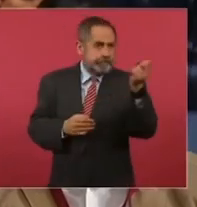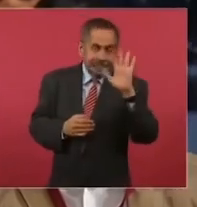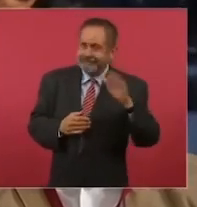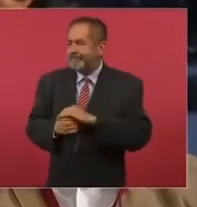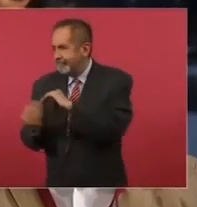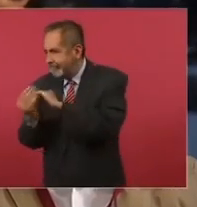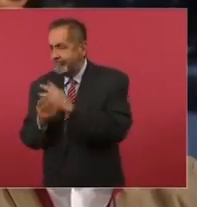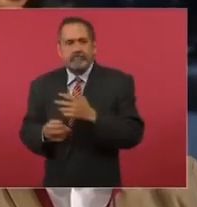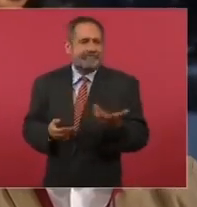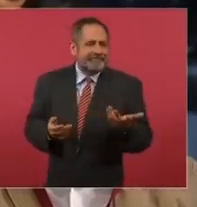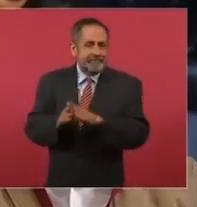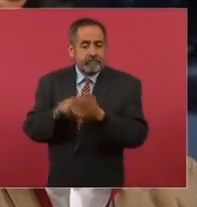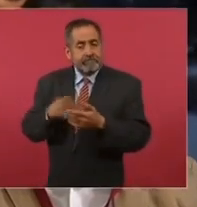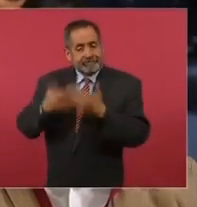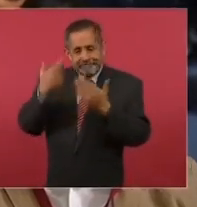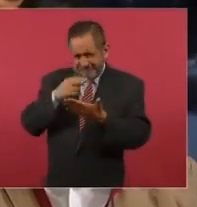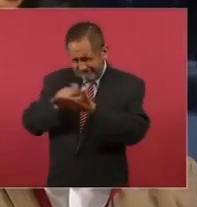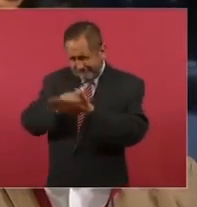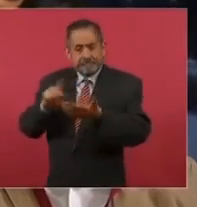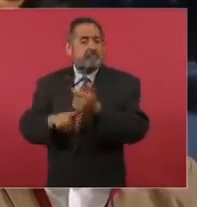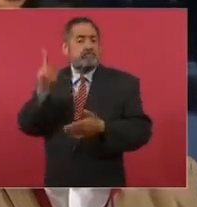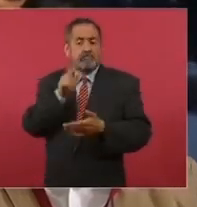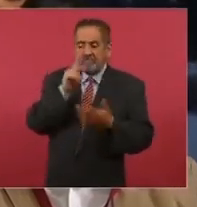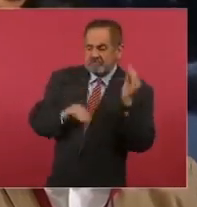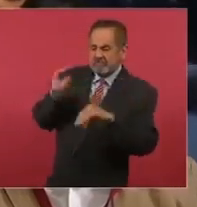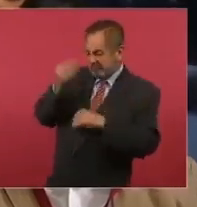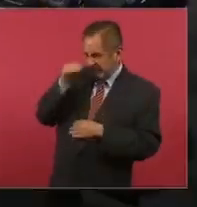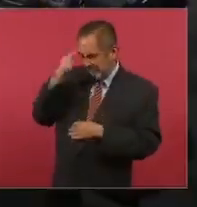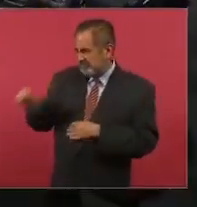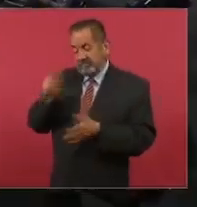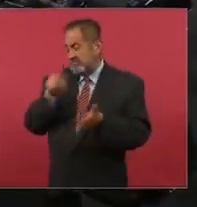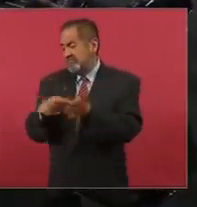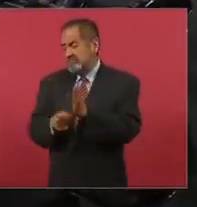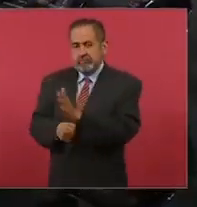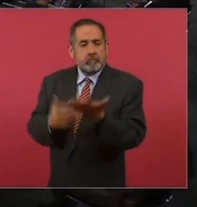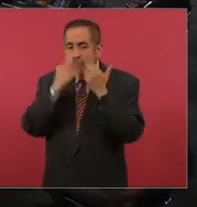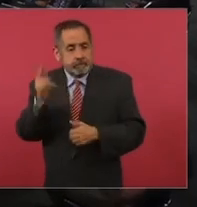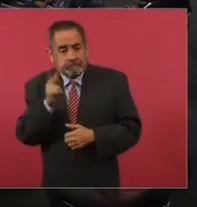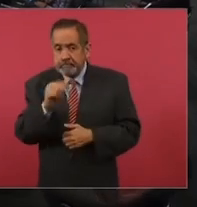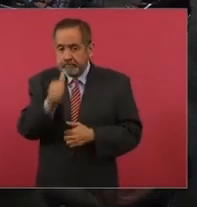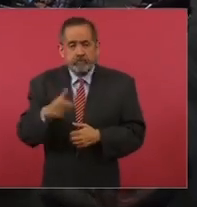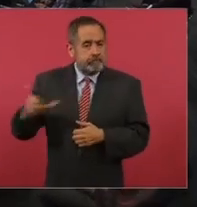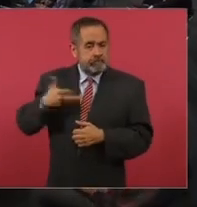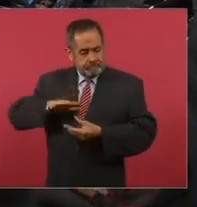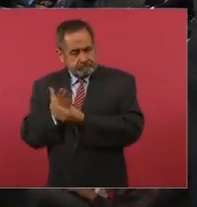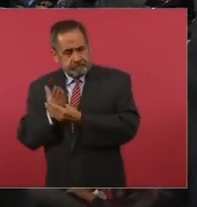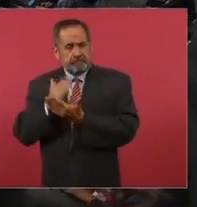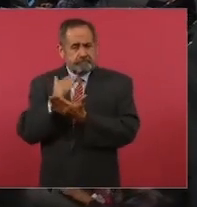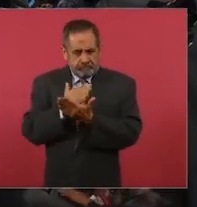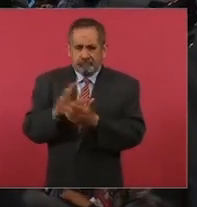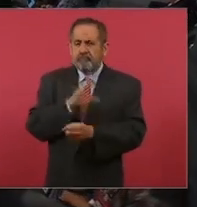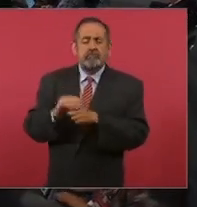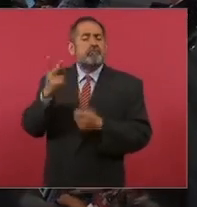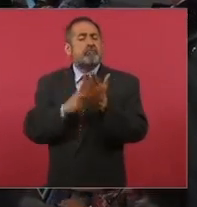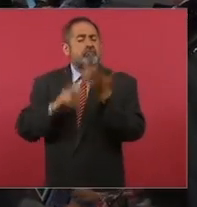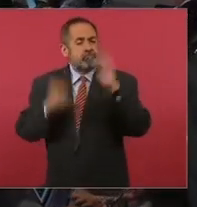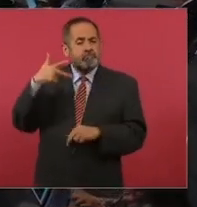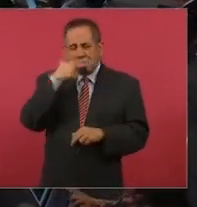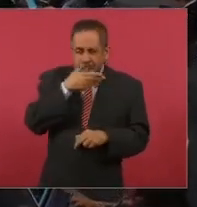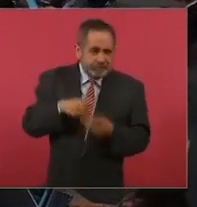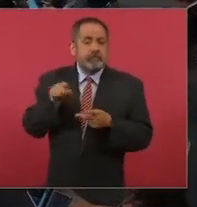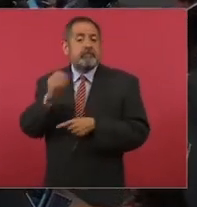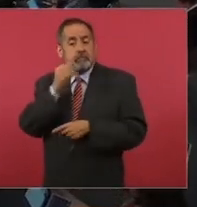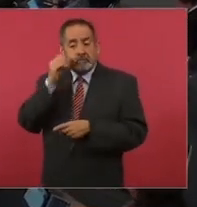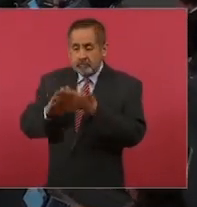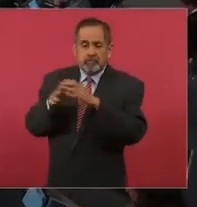...pisado todo con detenimiento, porque hay muchas cosas, supuestas pruebas que le fincaron, que le plantaron y que no hay manera de comprobarlas. Y él tiene todo muy bien documentado. Hizo dos huelgas de hambre. El obispo también ahí